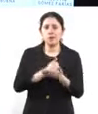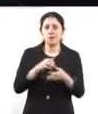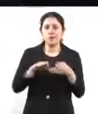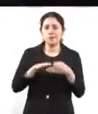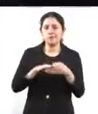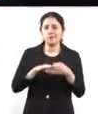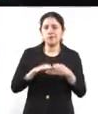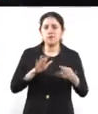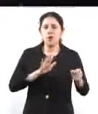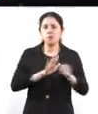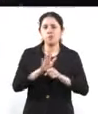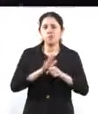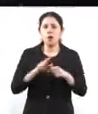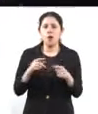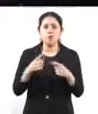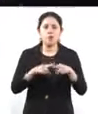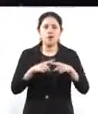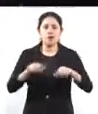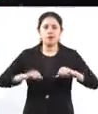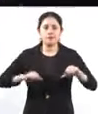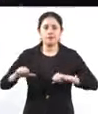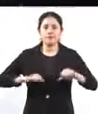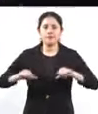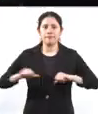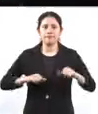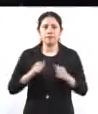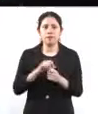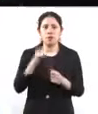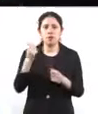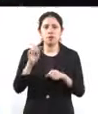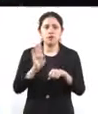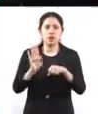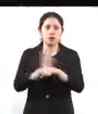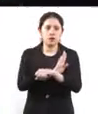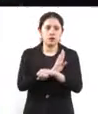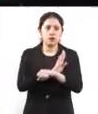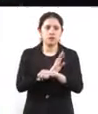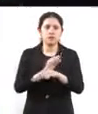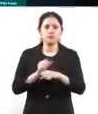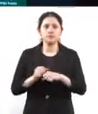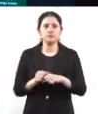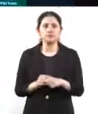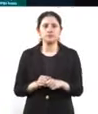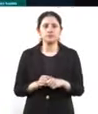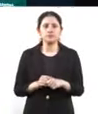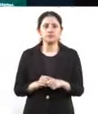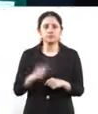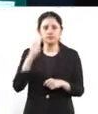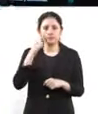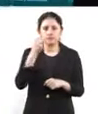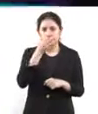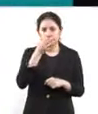cultural. Otra de las ventajas, y nada más, déjenme con esto casi terminar,